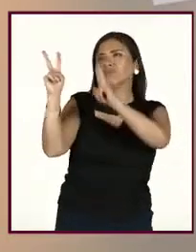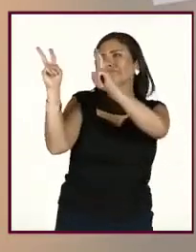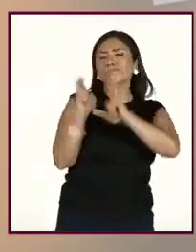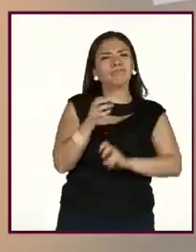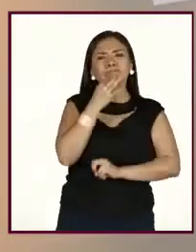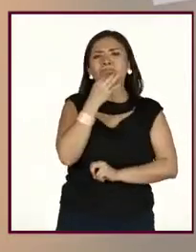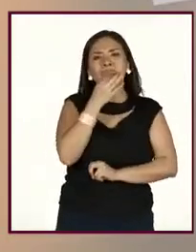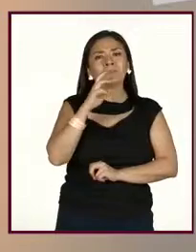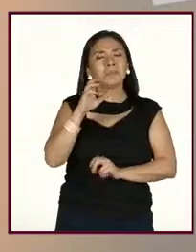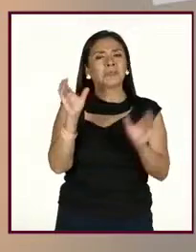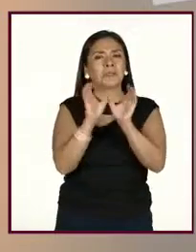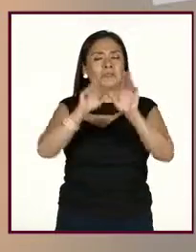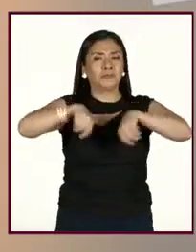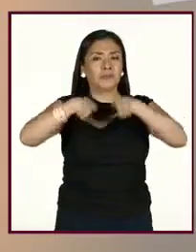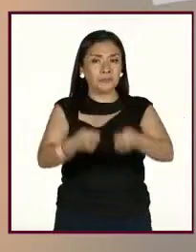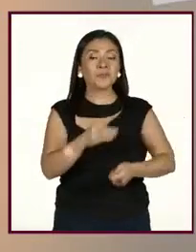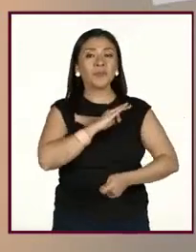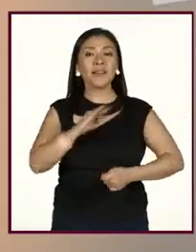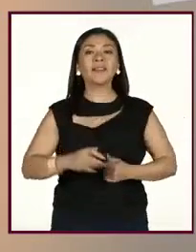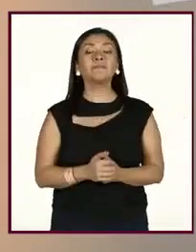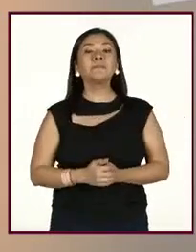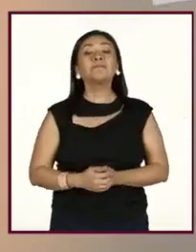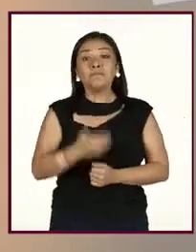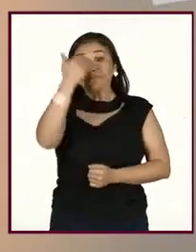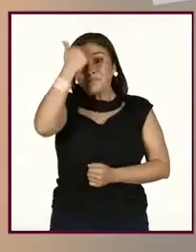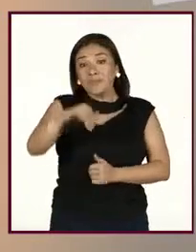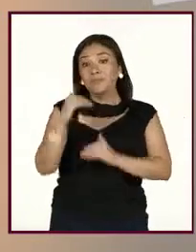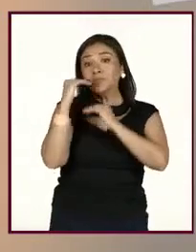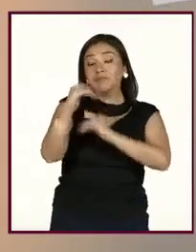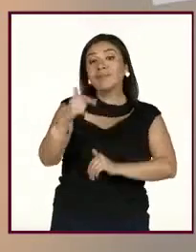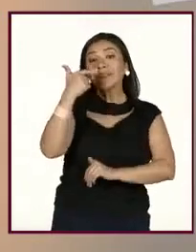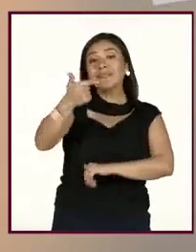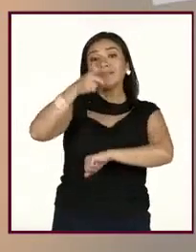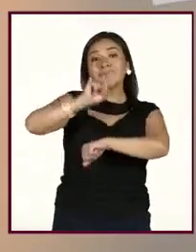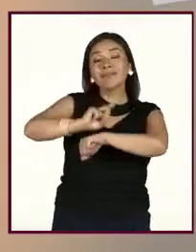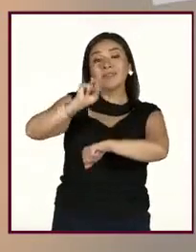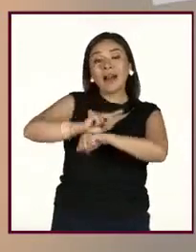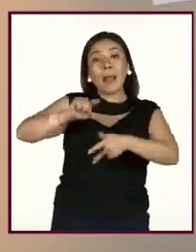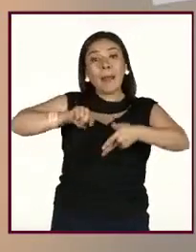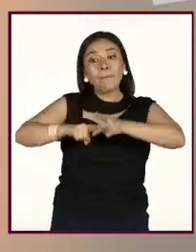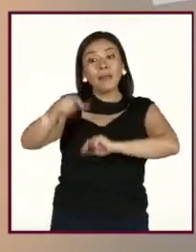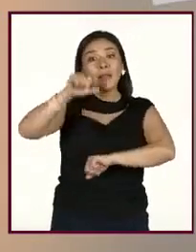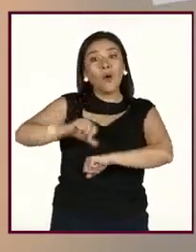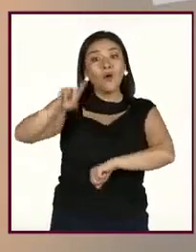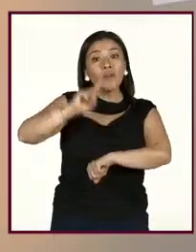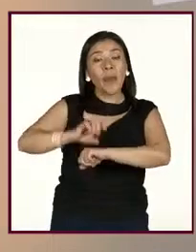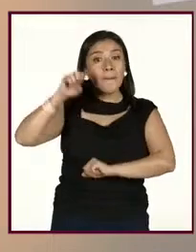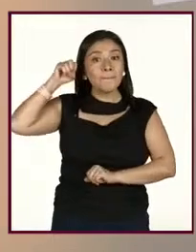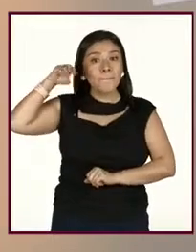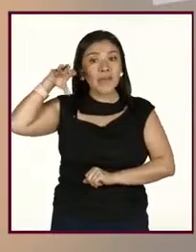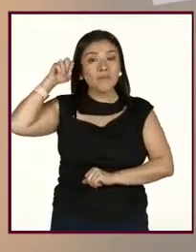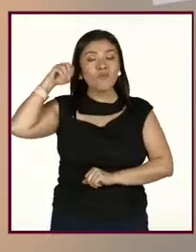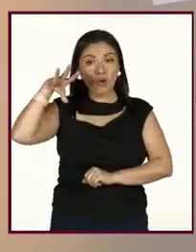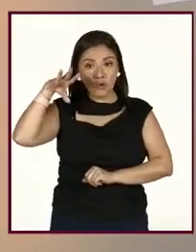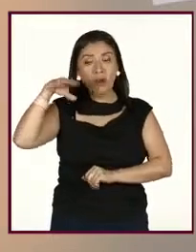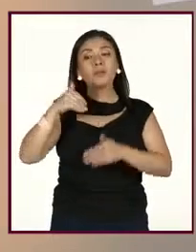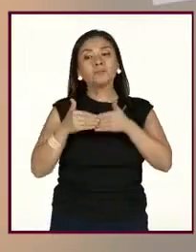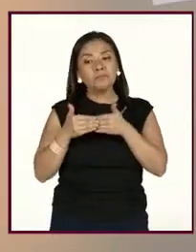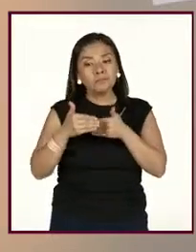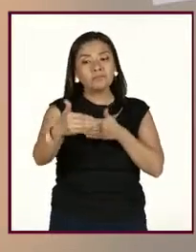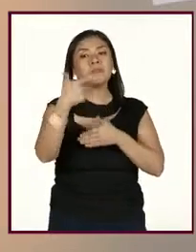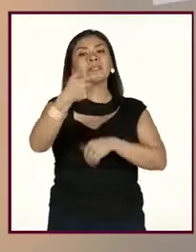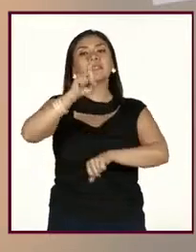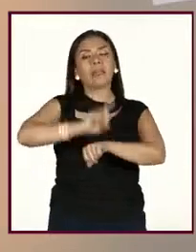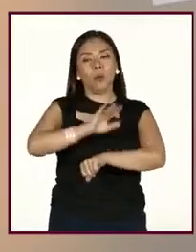constancia inmediatamente. B. Tomen en cuenta que solamente tienen siete días naturales a partir de la fecha de